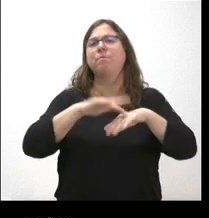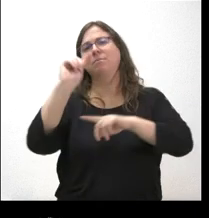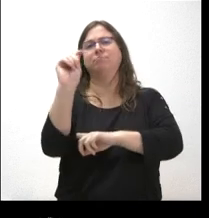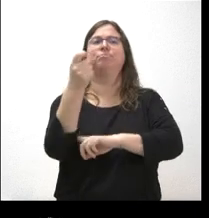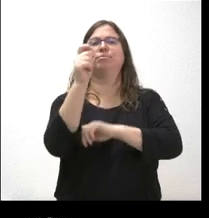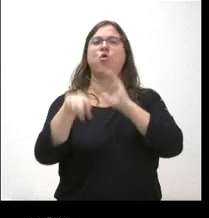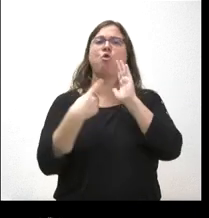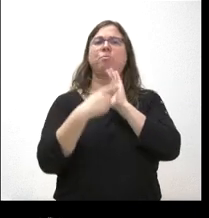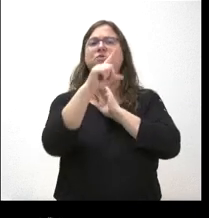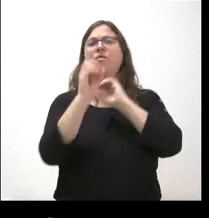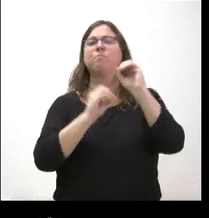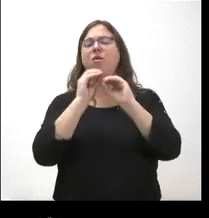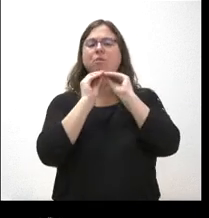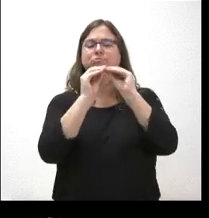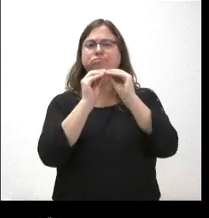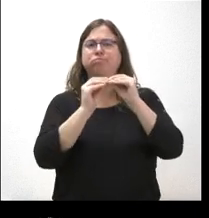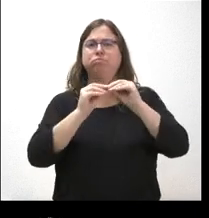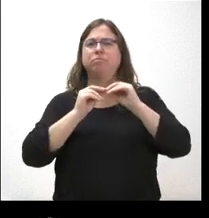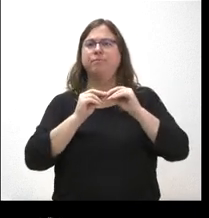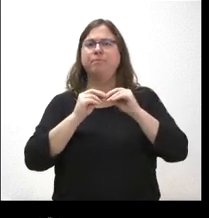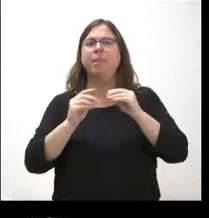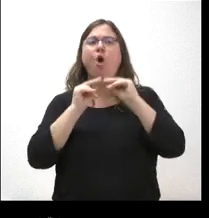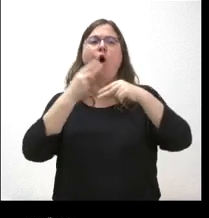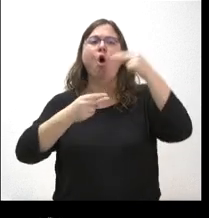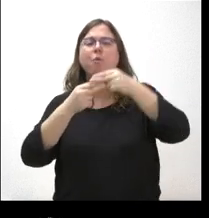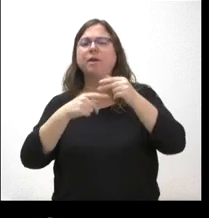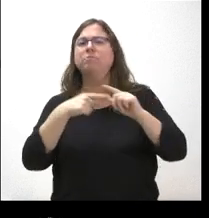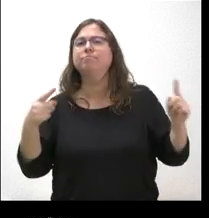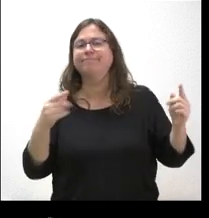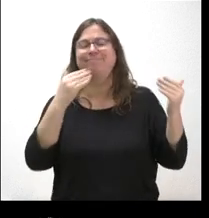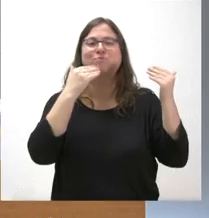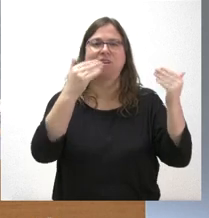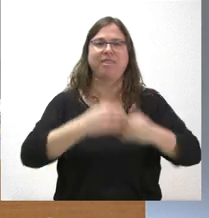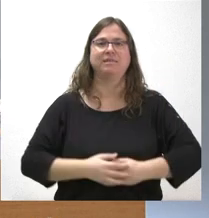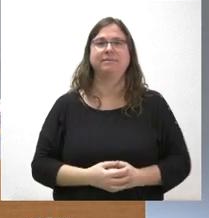para ejecutar más la obra que se tiene prevista muchas gracias